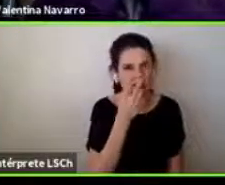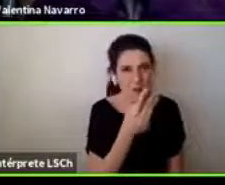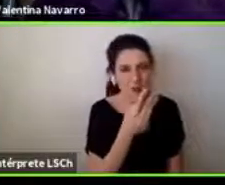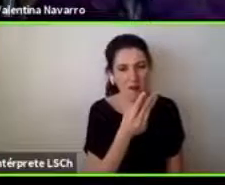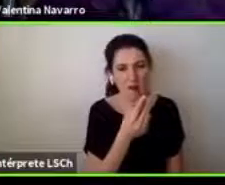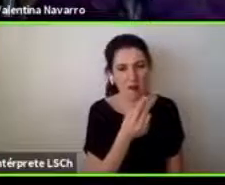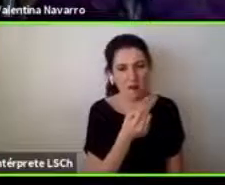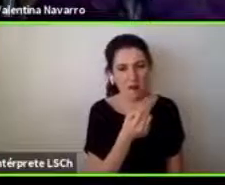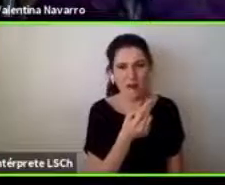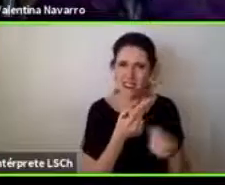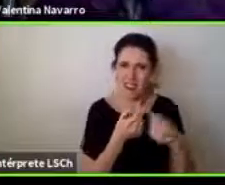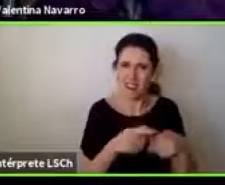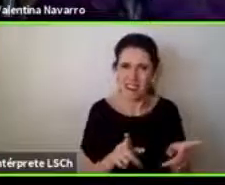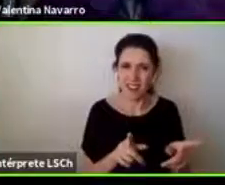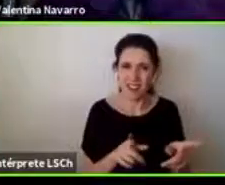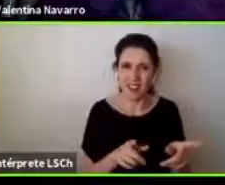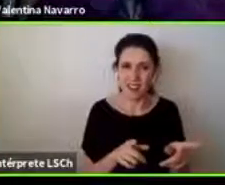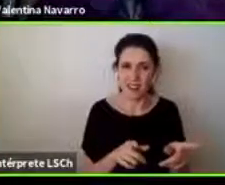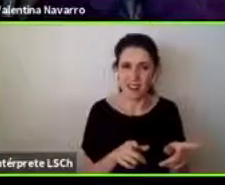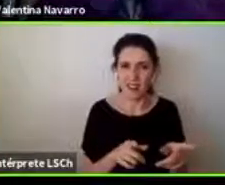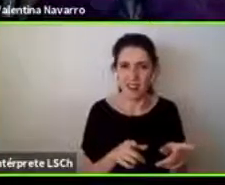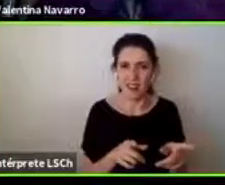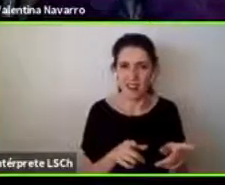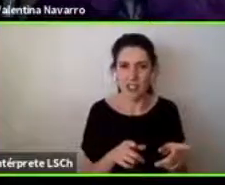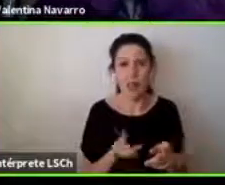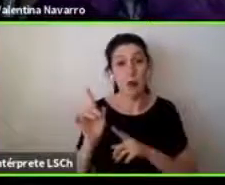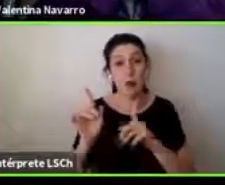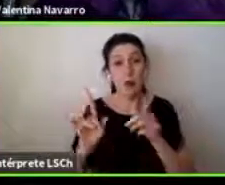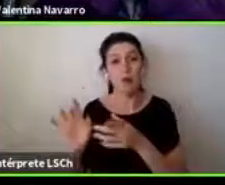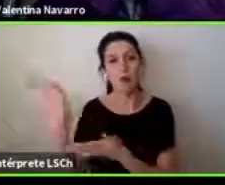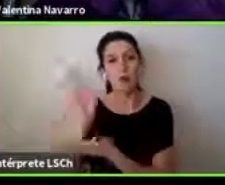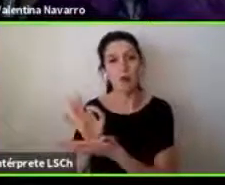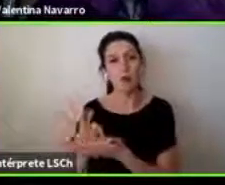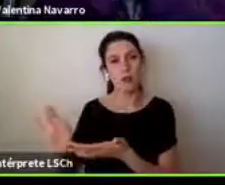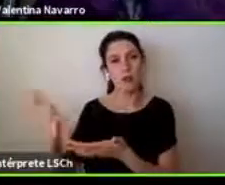es distinto a que si hubiéramos elegido una ilustración quizás más tradicional